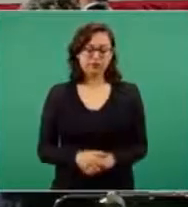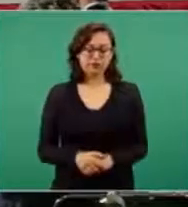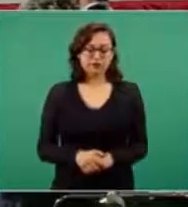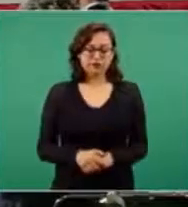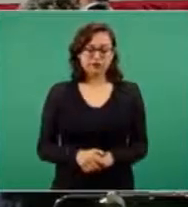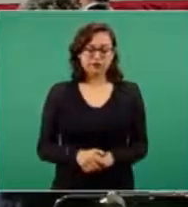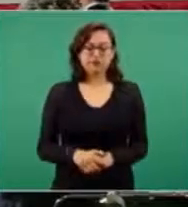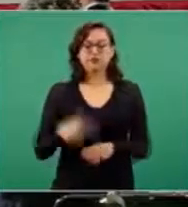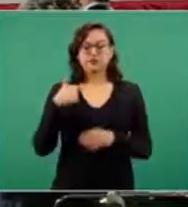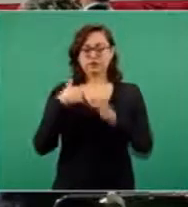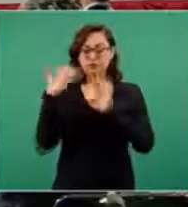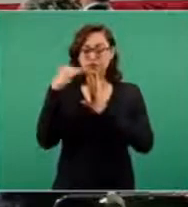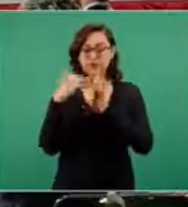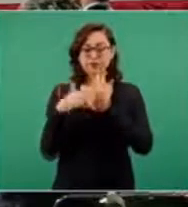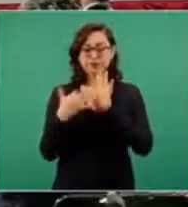Voy a leerla.